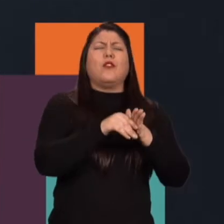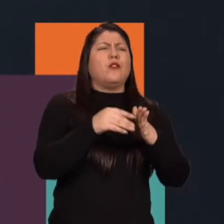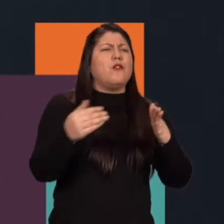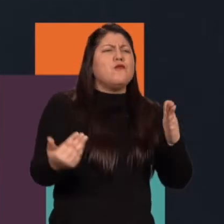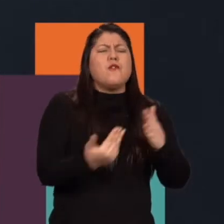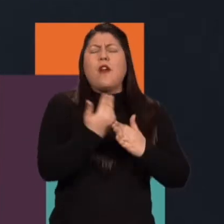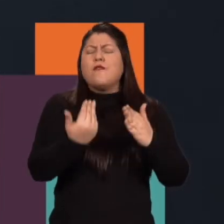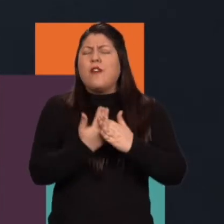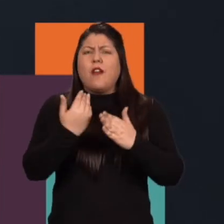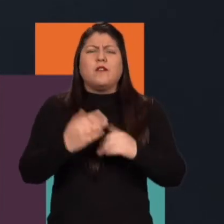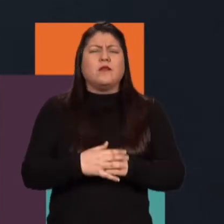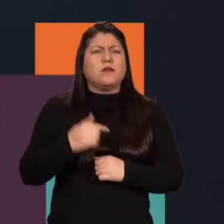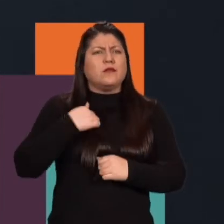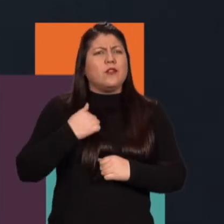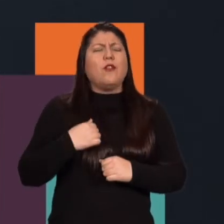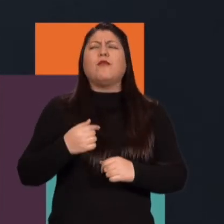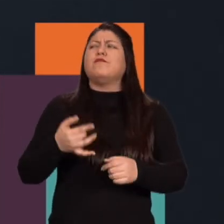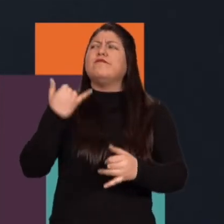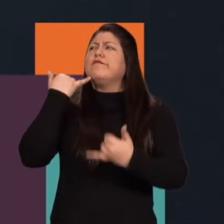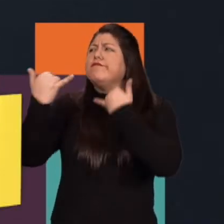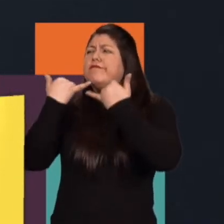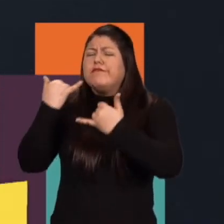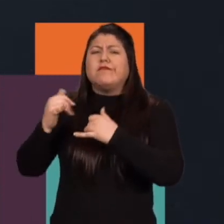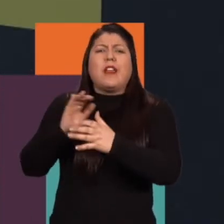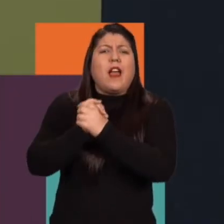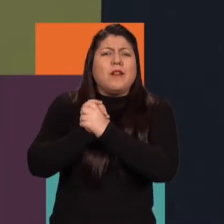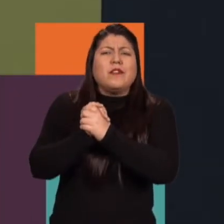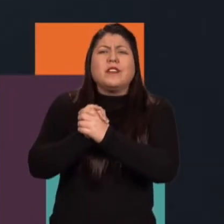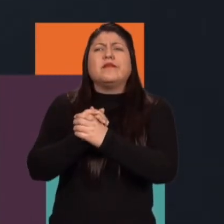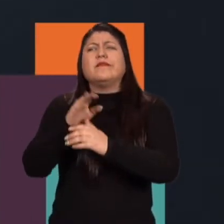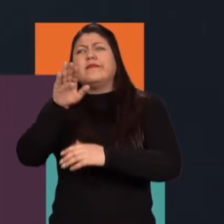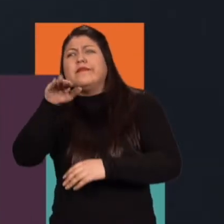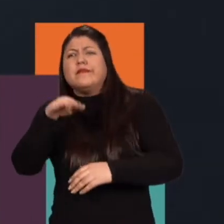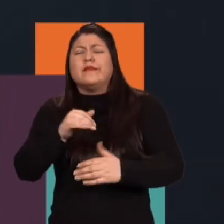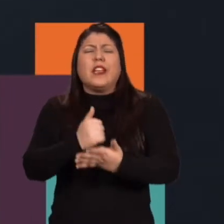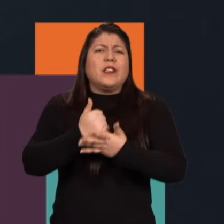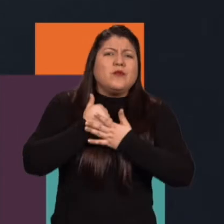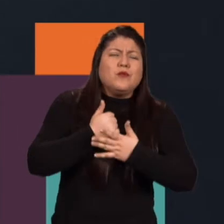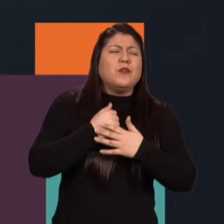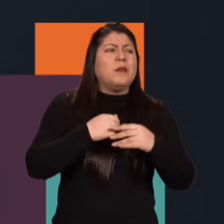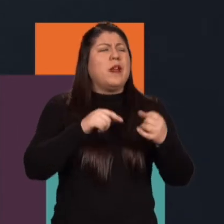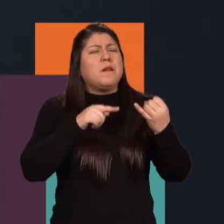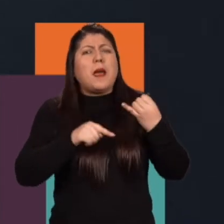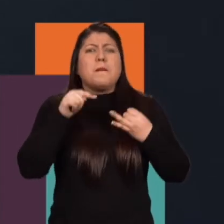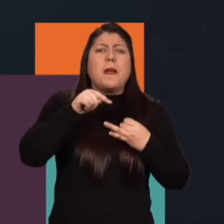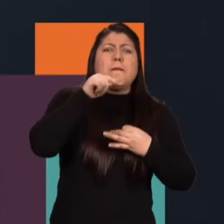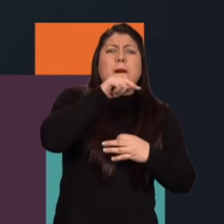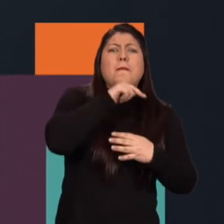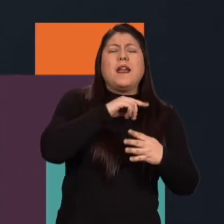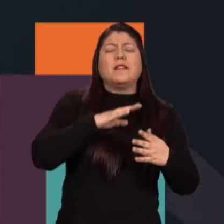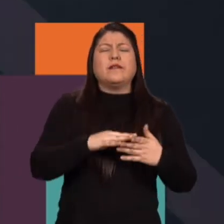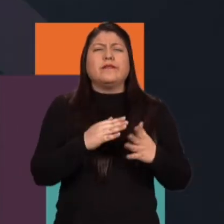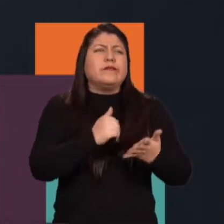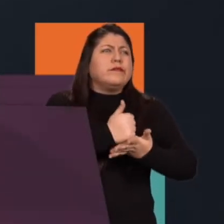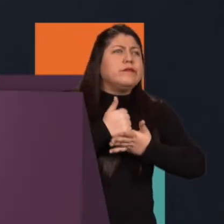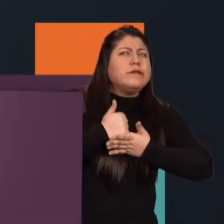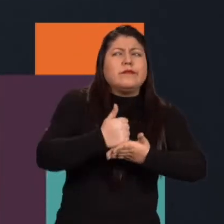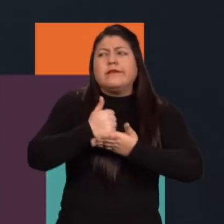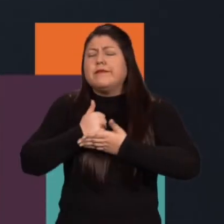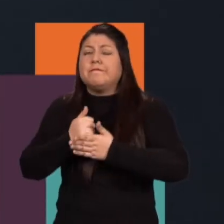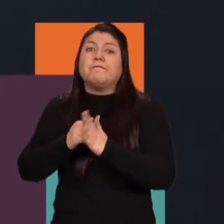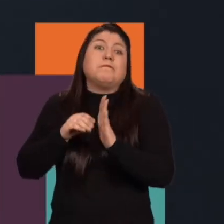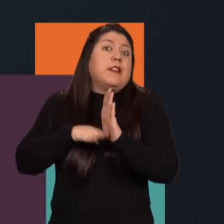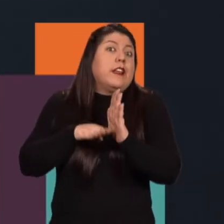todo esto que está haciéndose. Y claro, al principio yo llamé amigos y ayúdame con esto y vamos... Y claro, todos nos